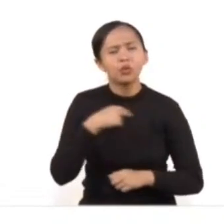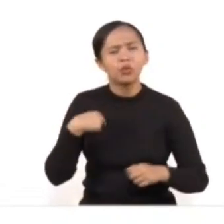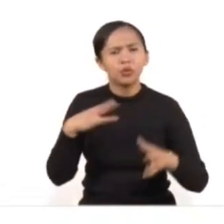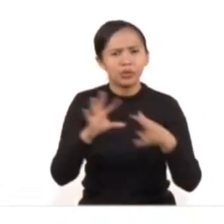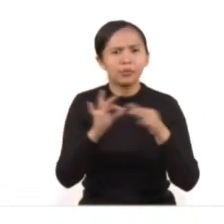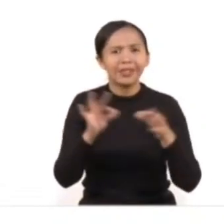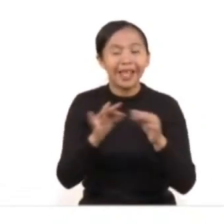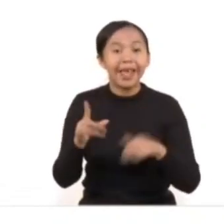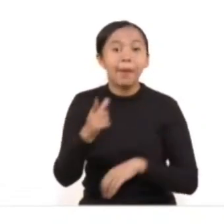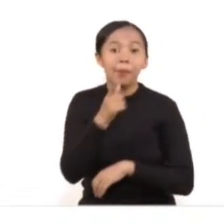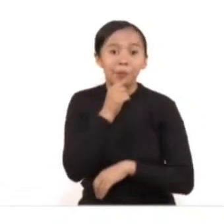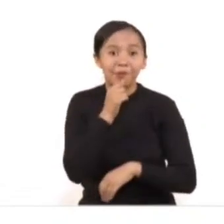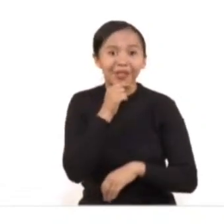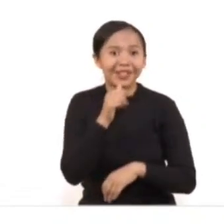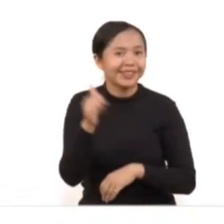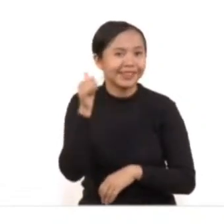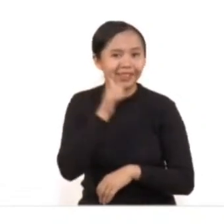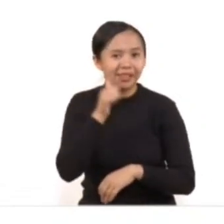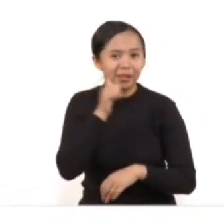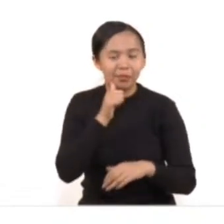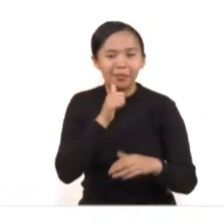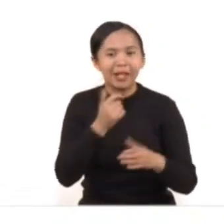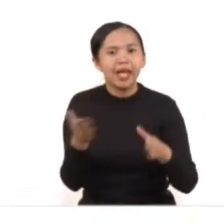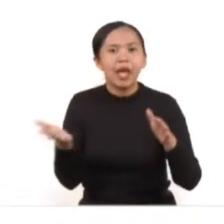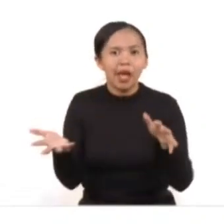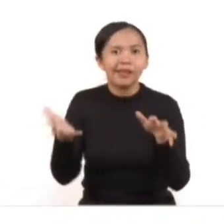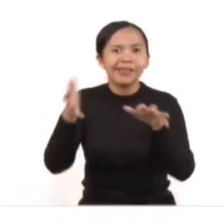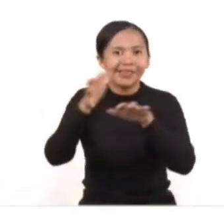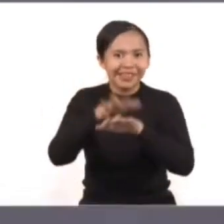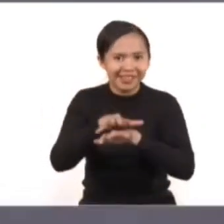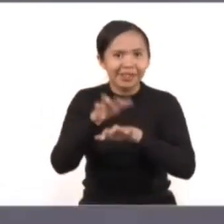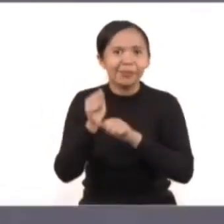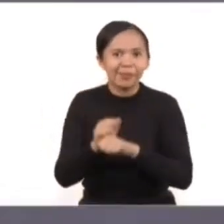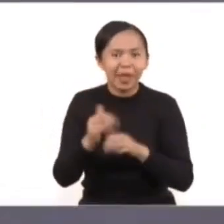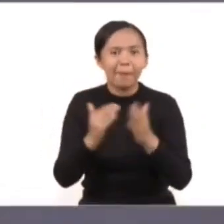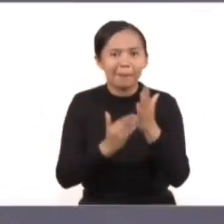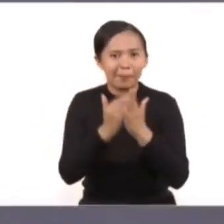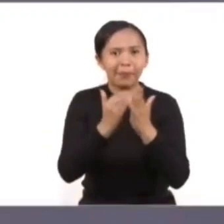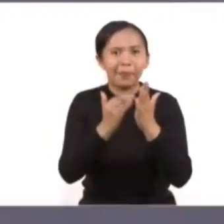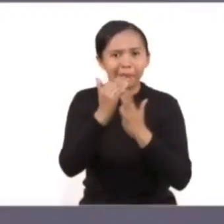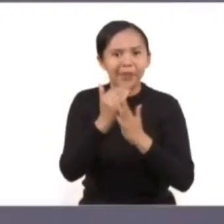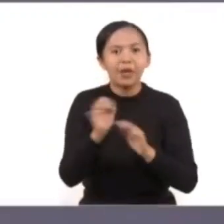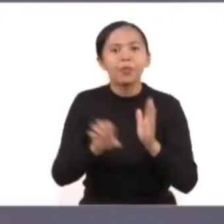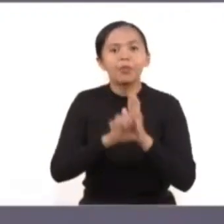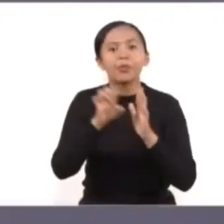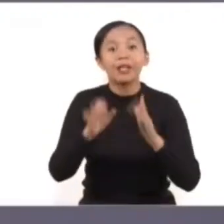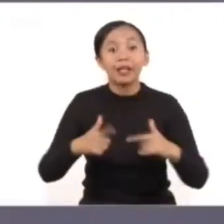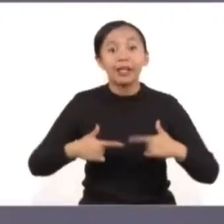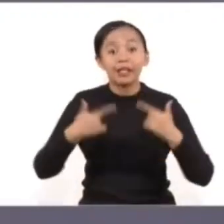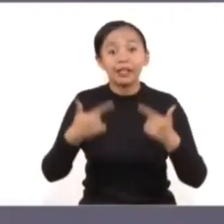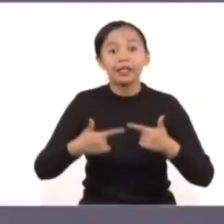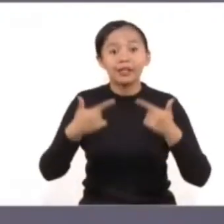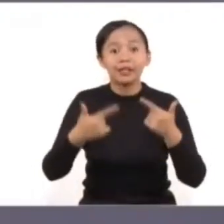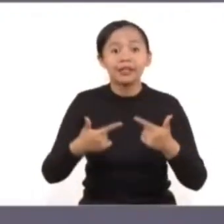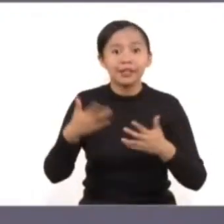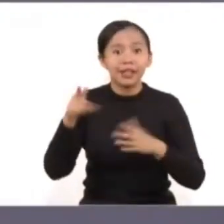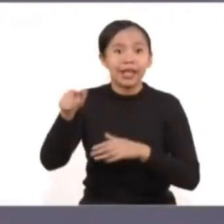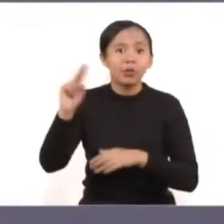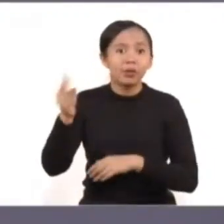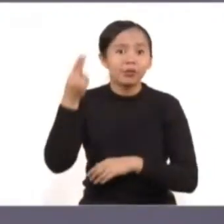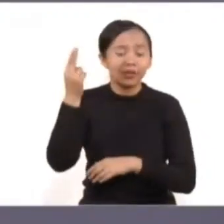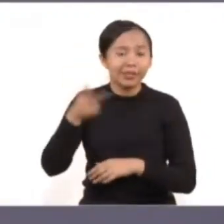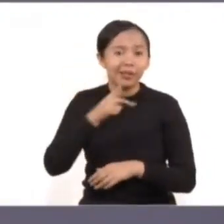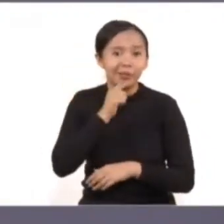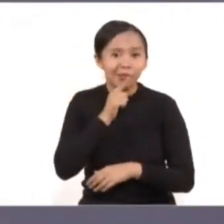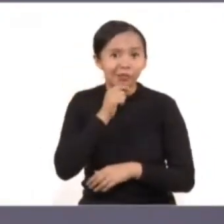nuestra policía es cada vez más equitativa e incluyente. Prueba de ello es que en la reciente graduada generación de cadetes en la Universidad